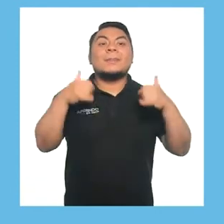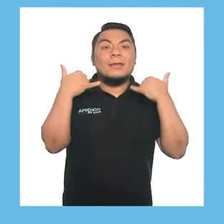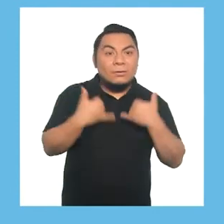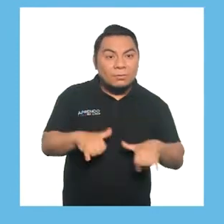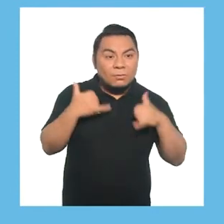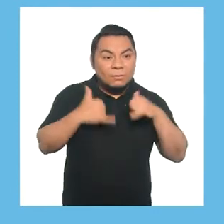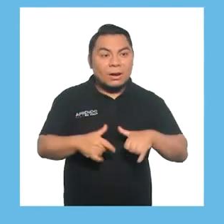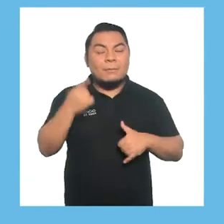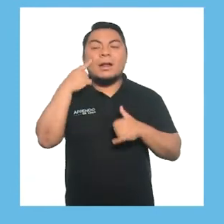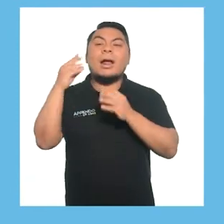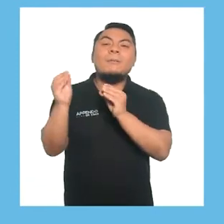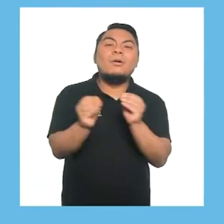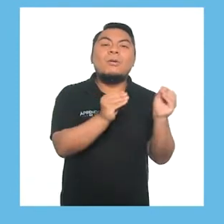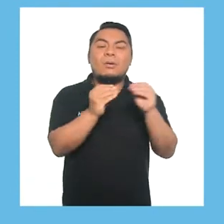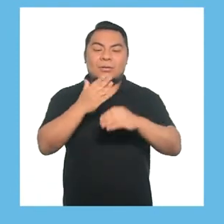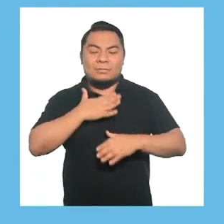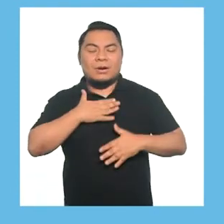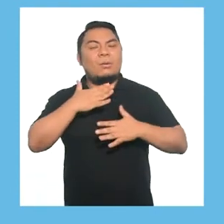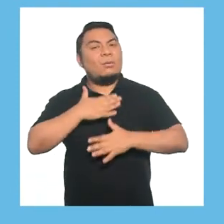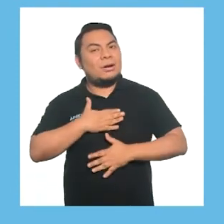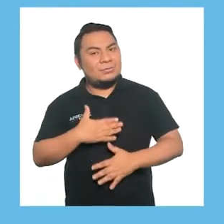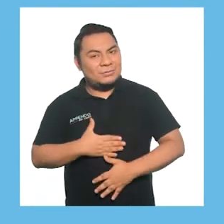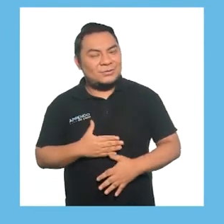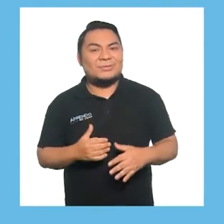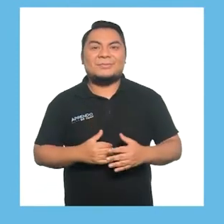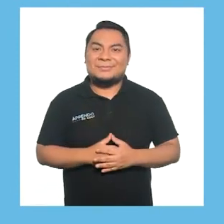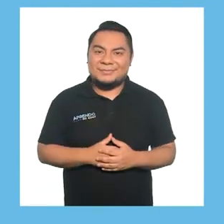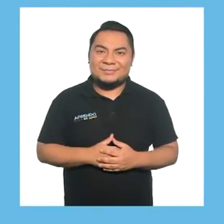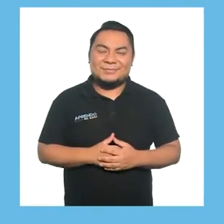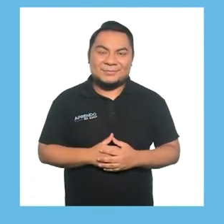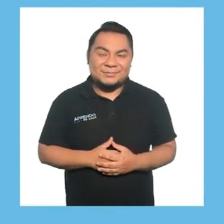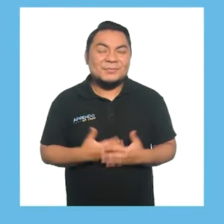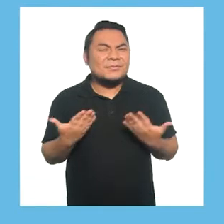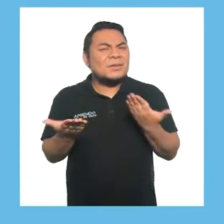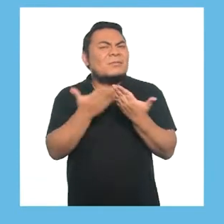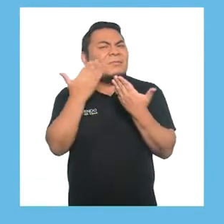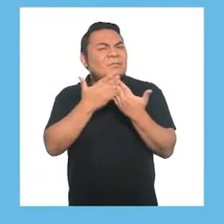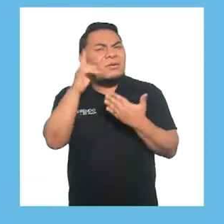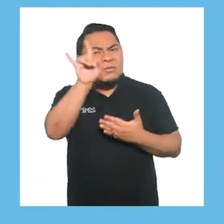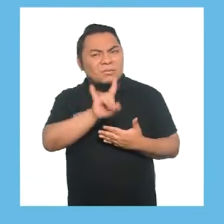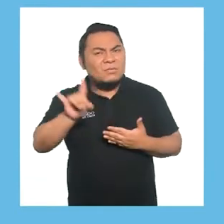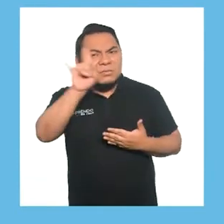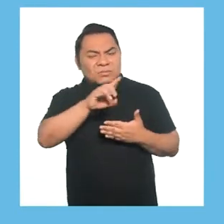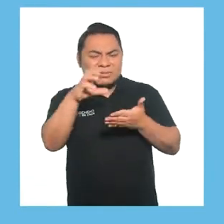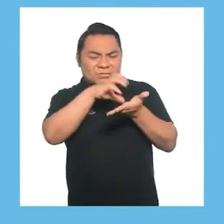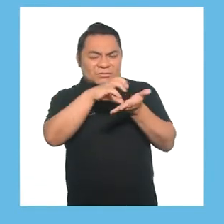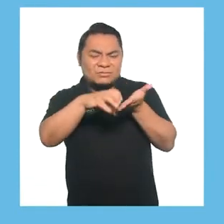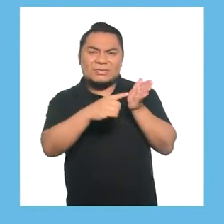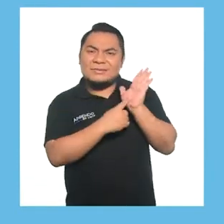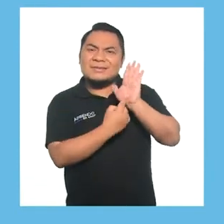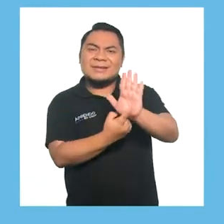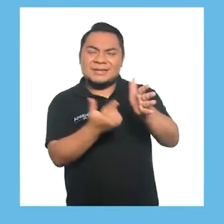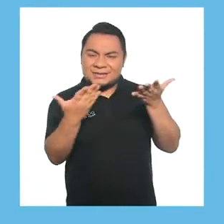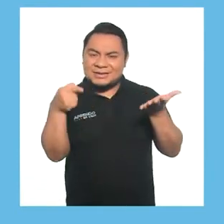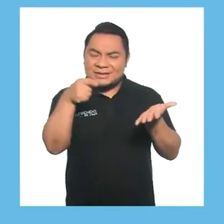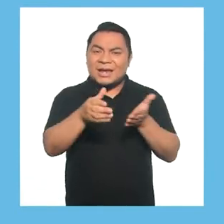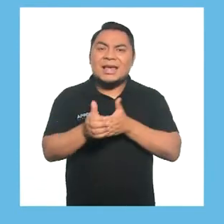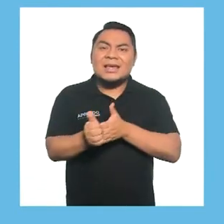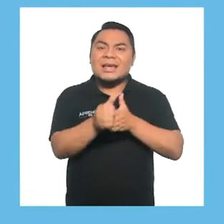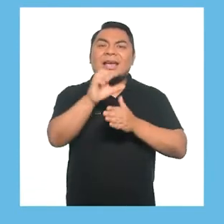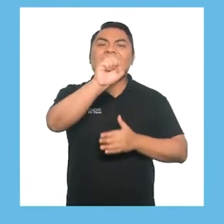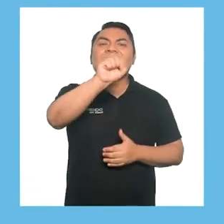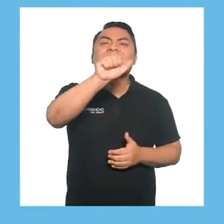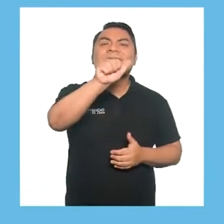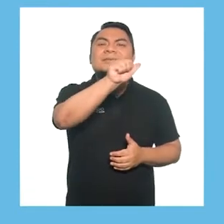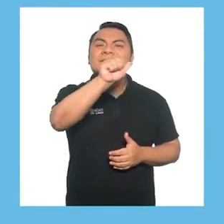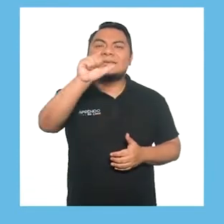Jugaré para mover mi cuerpo. ¿Qué sencillos de usar son los pictogramas que están en la